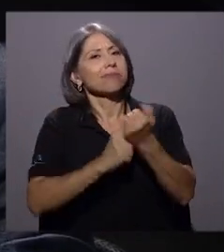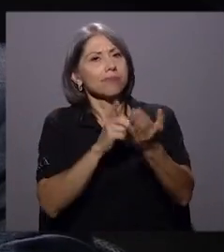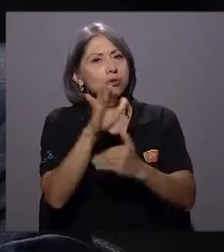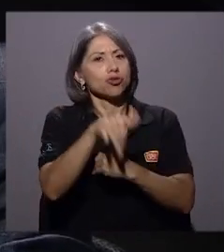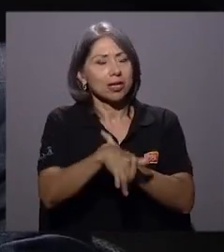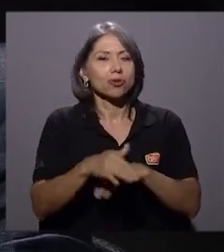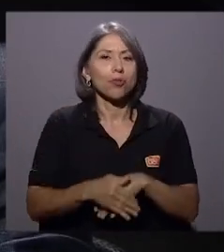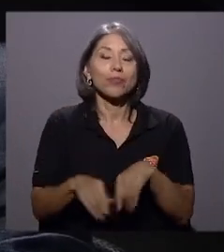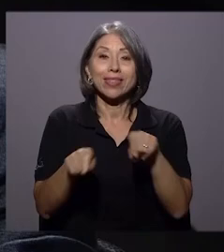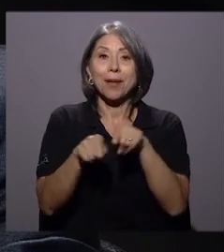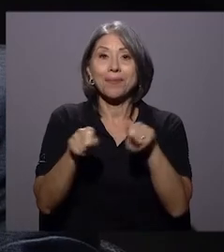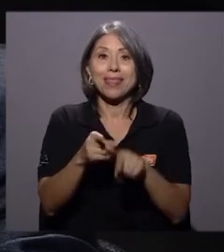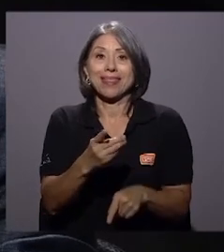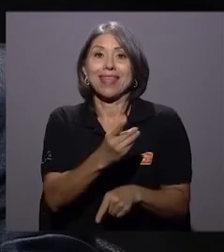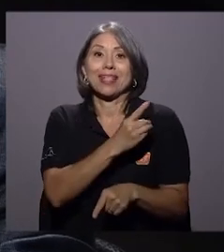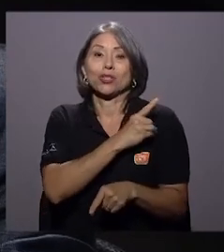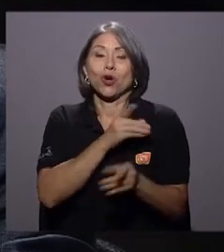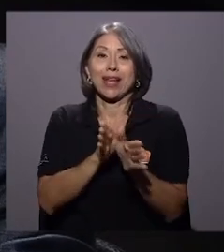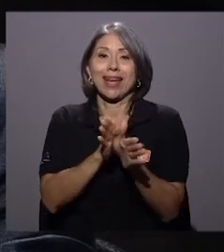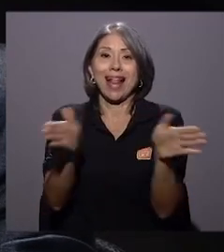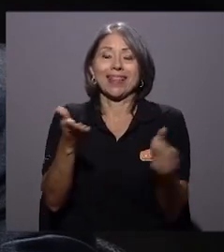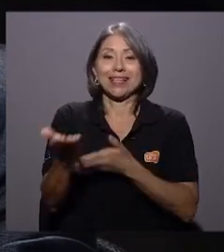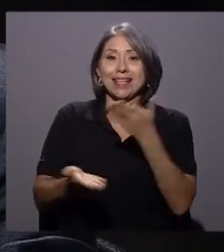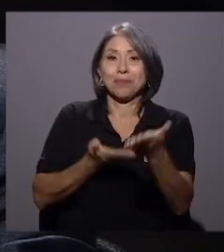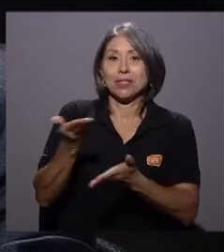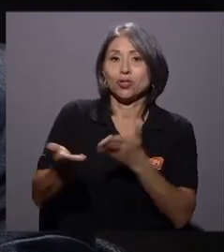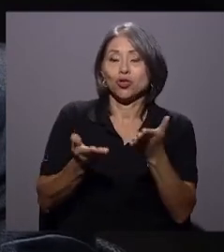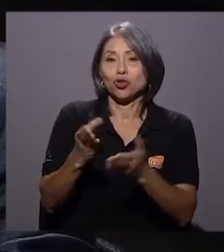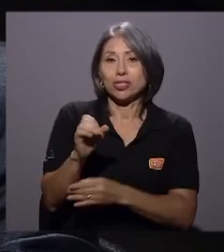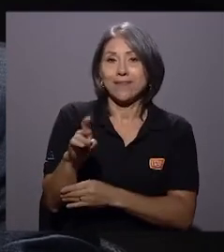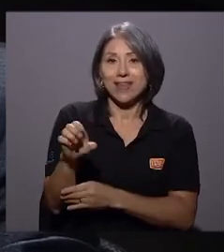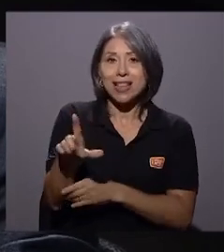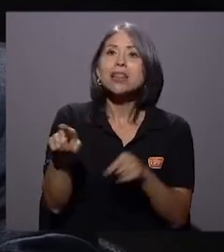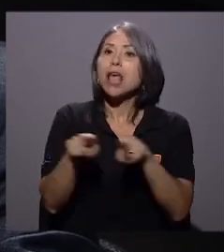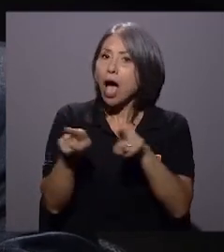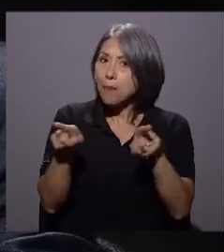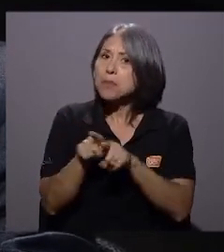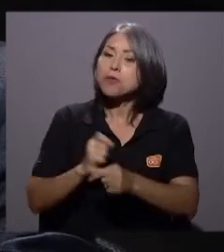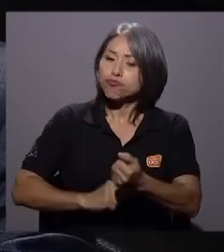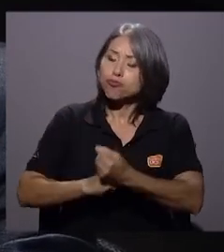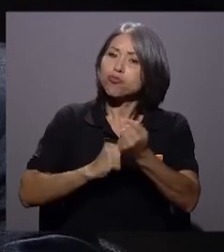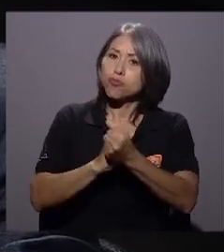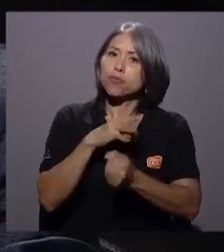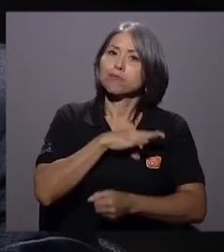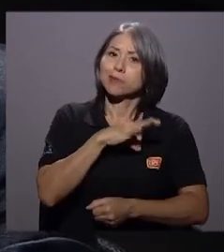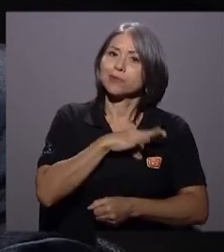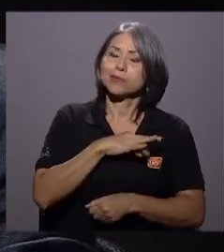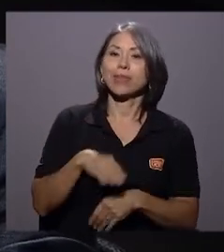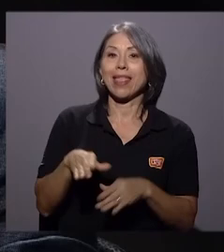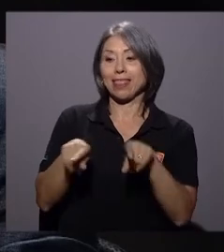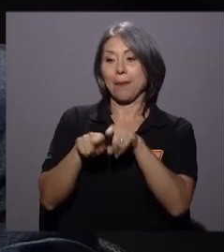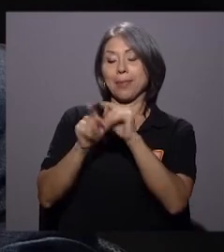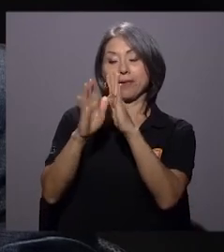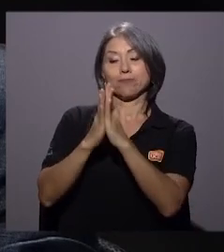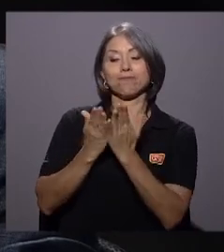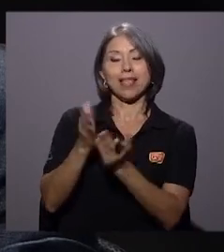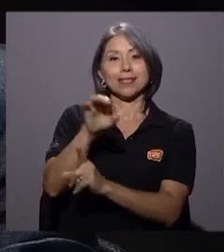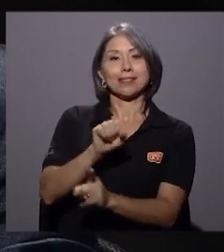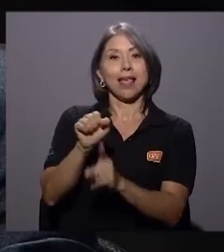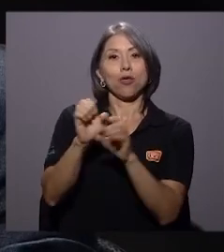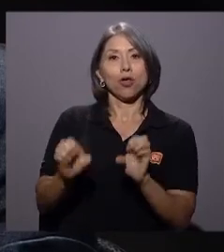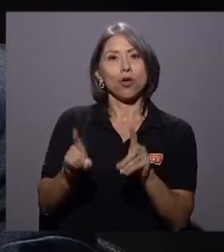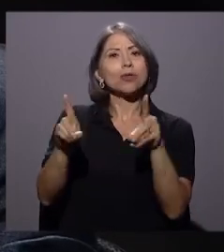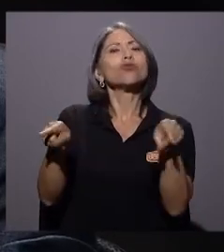la Dirección General de Servicio Civil también se pronunció a favor, el Estado de la Educación se pronunció a favor, hicimos